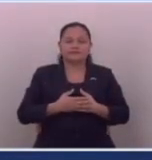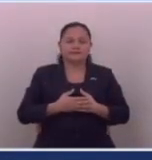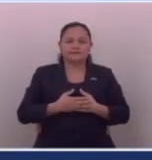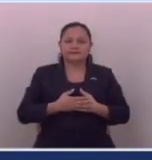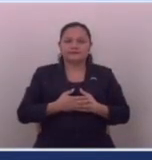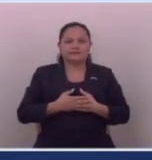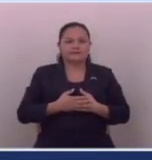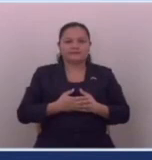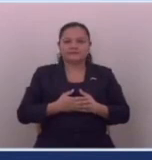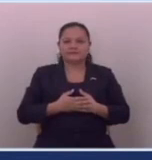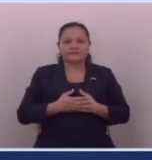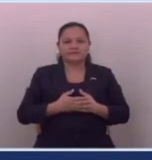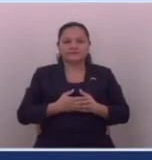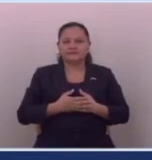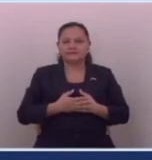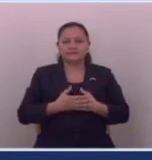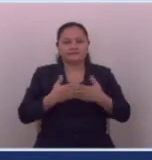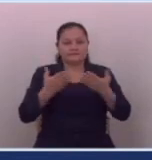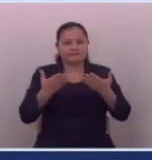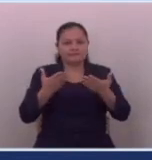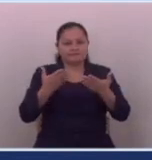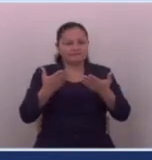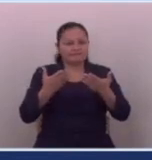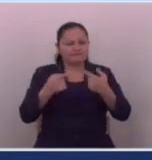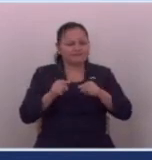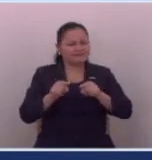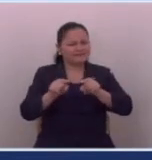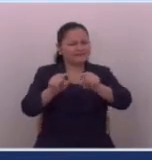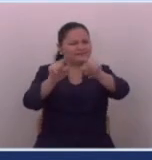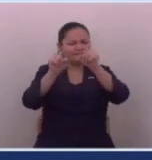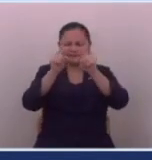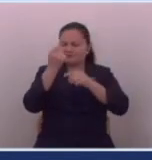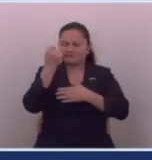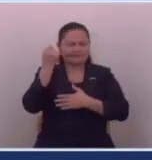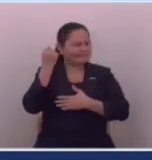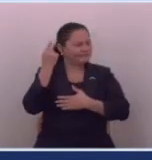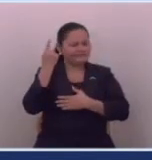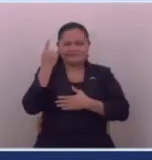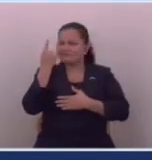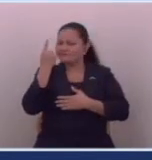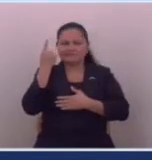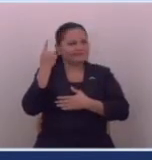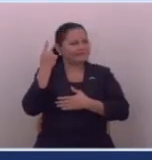es que eso es lo que todavía no se logra entender